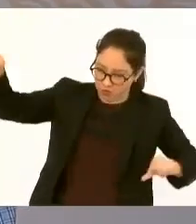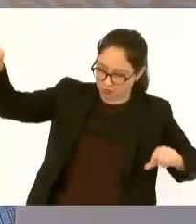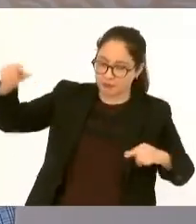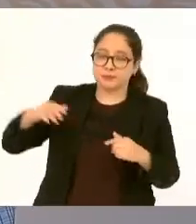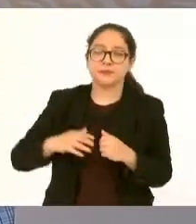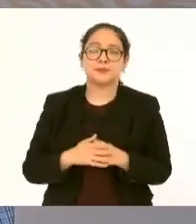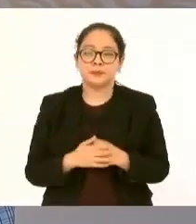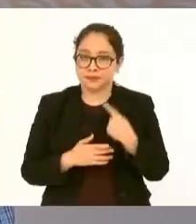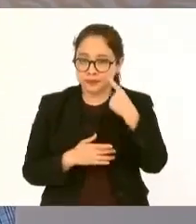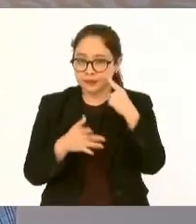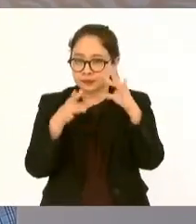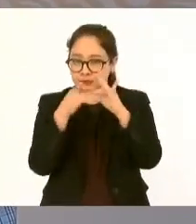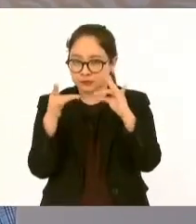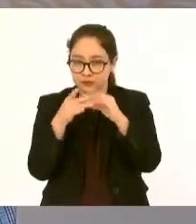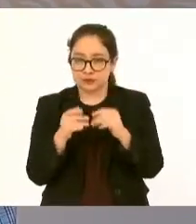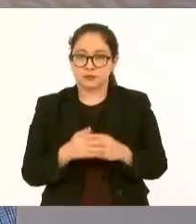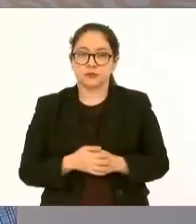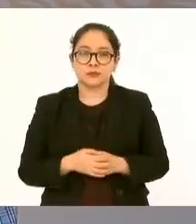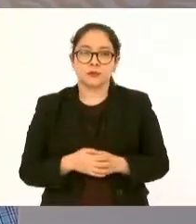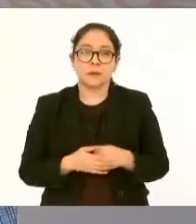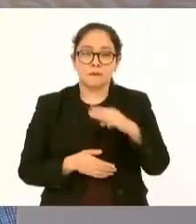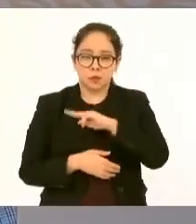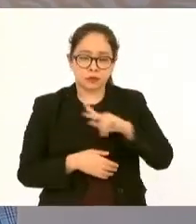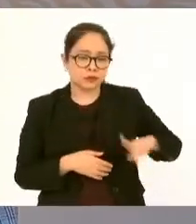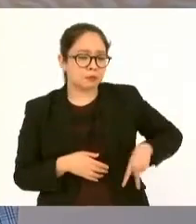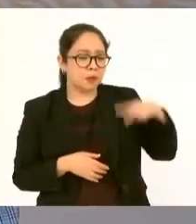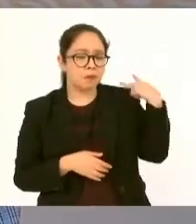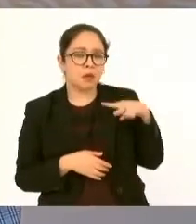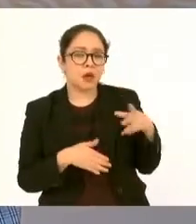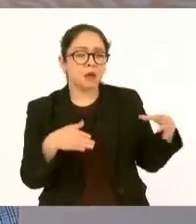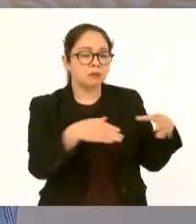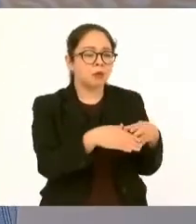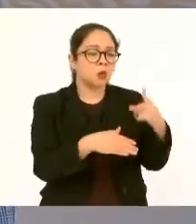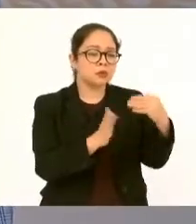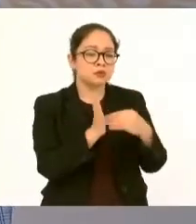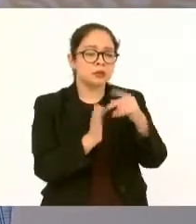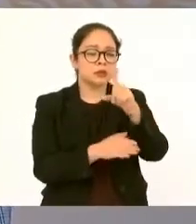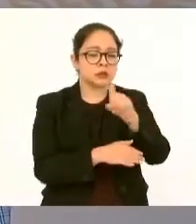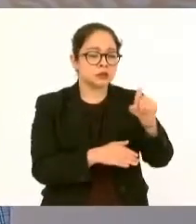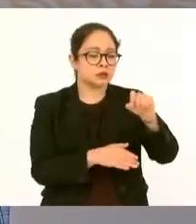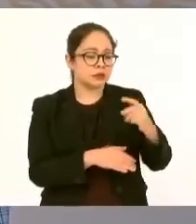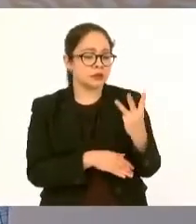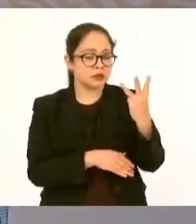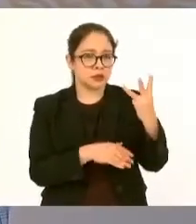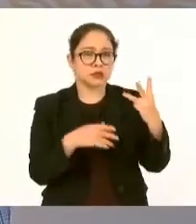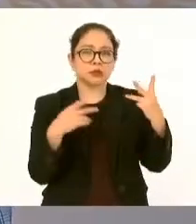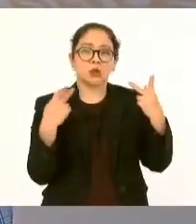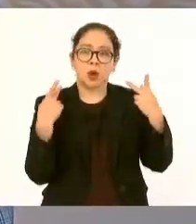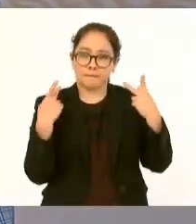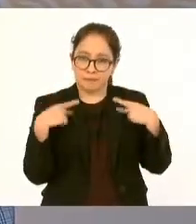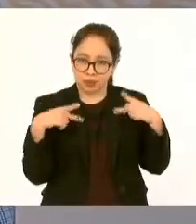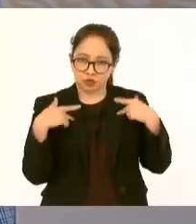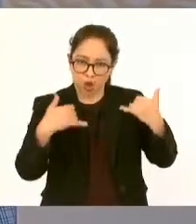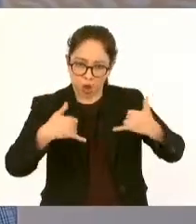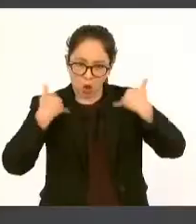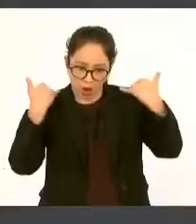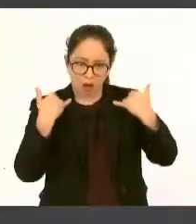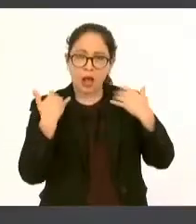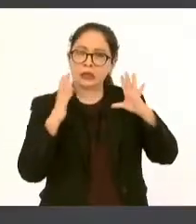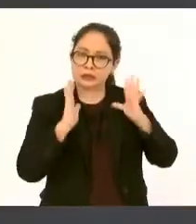el municipio de Veracruz, 1.123 jóvenes están contratados